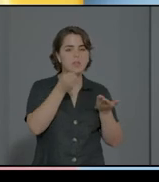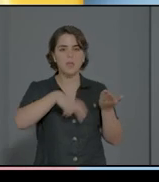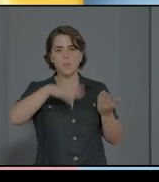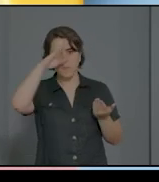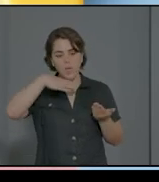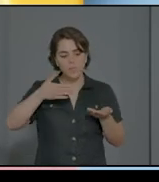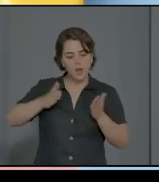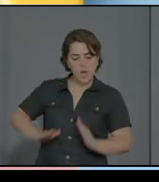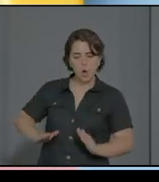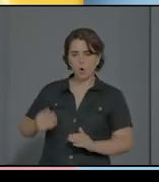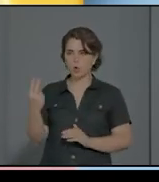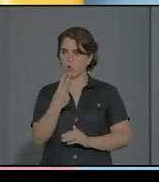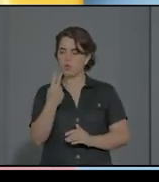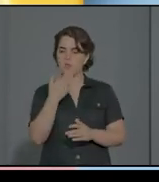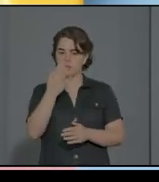haciendo juntos.